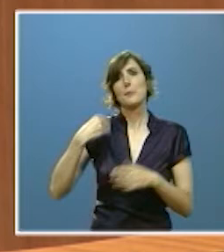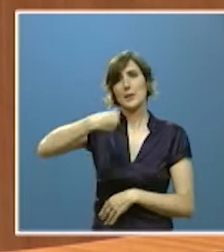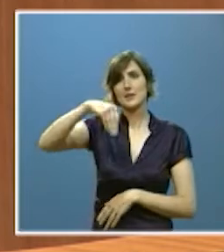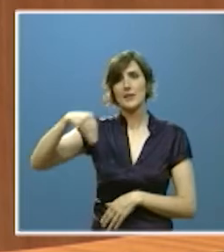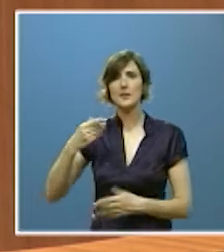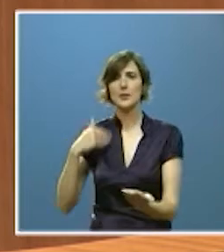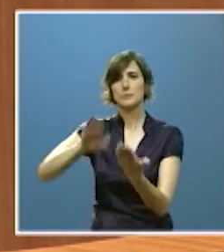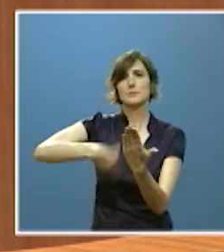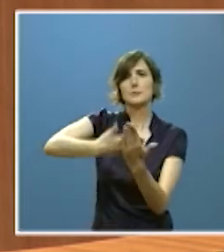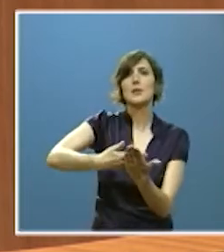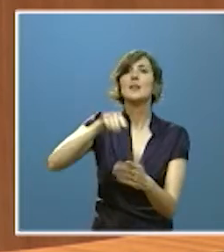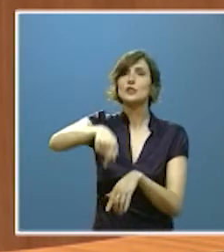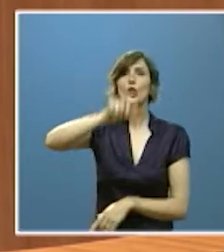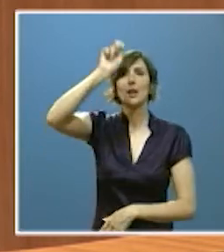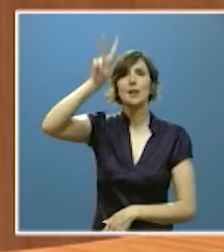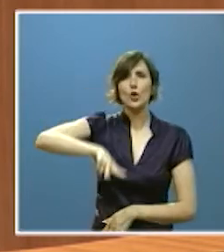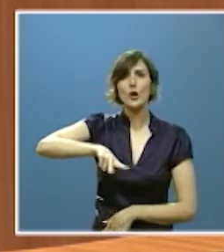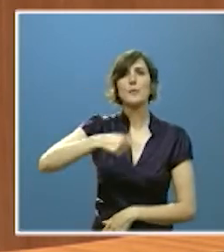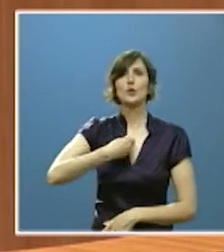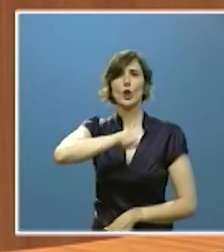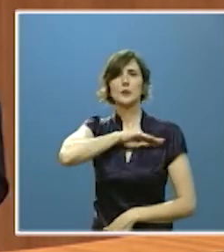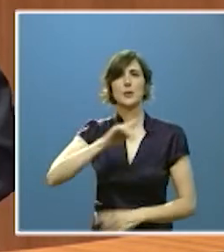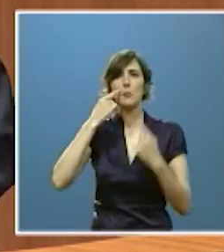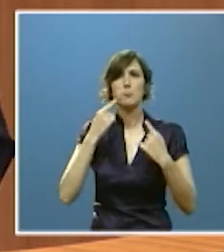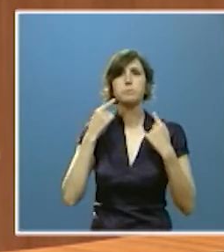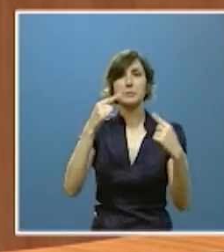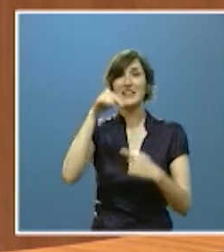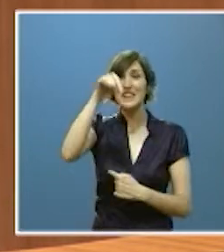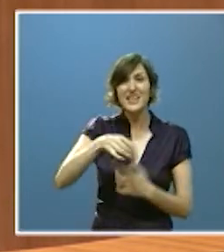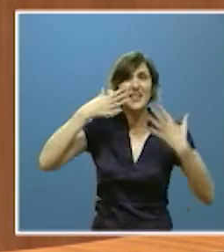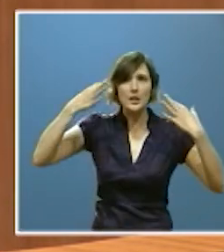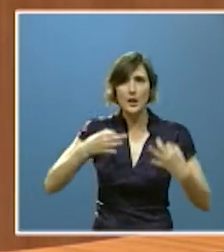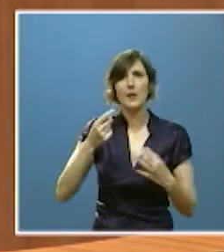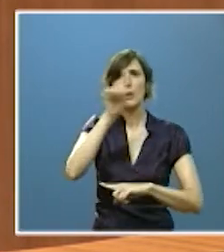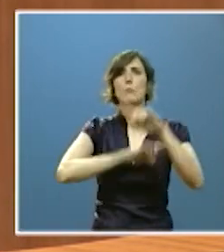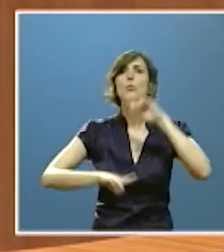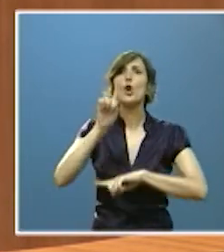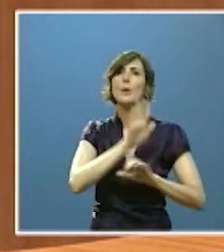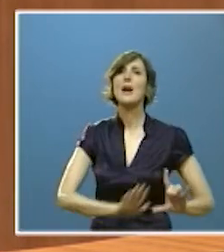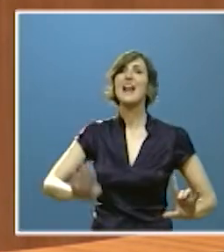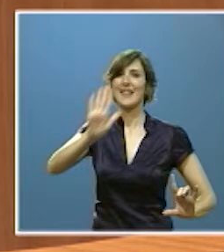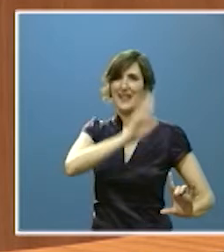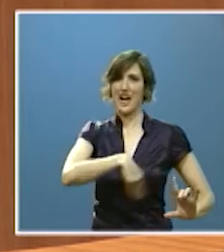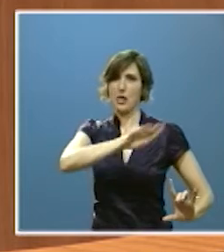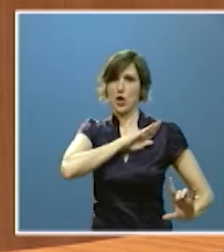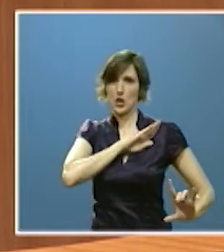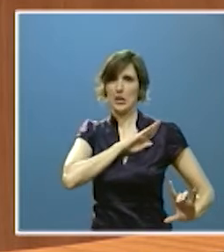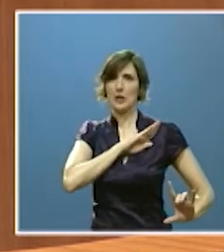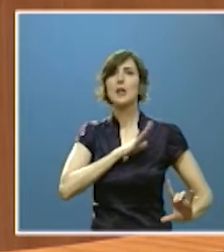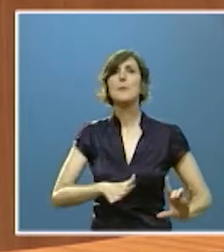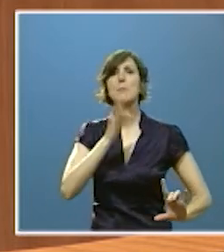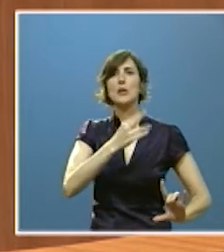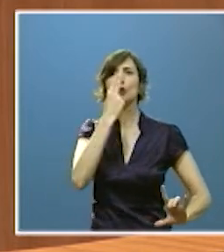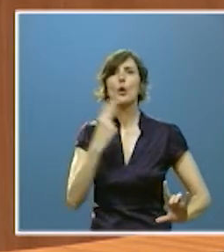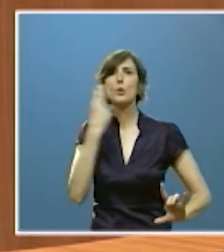reconocimiento por primera vez de que este es un problema de Estado y por tanto el compromiso de elaboración de aquella